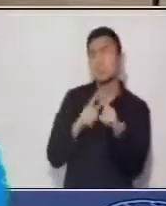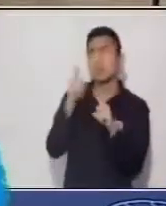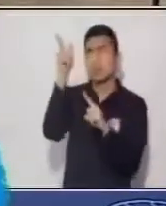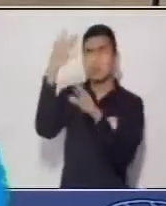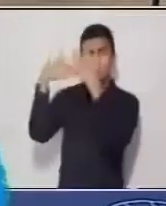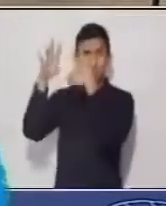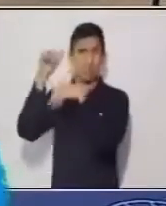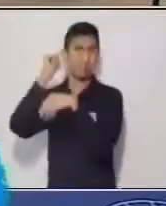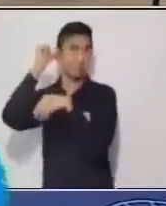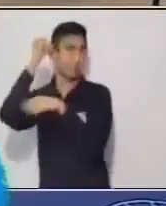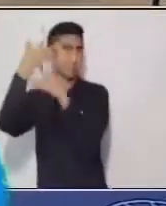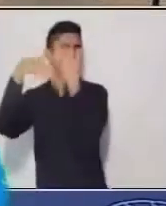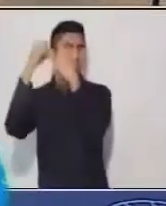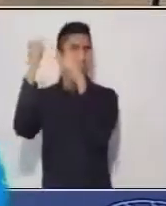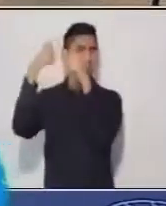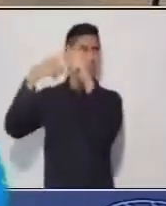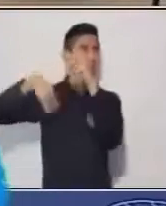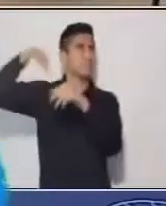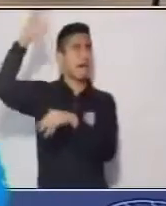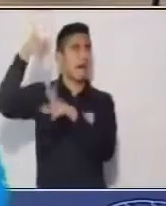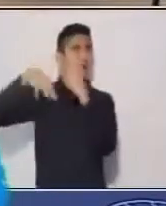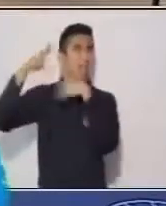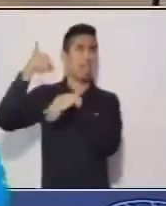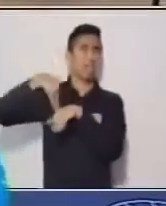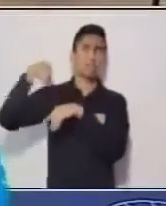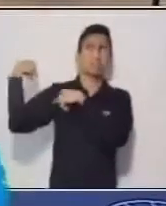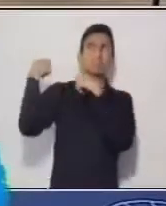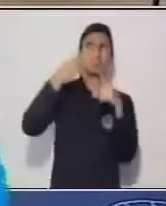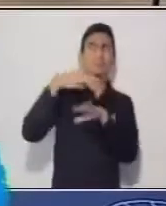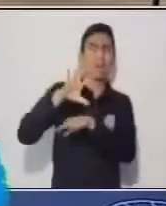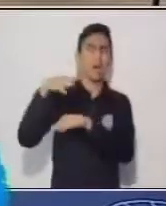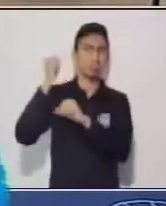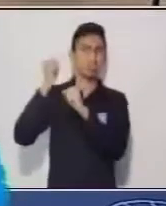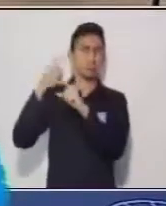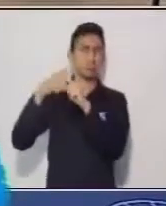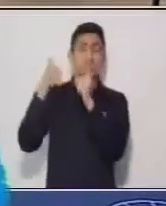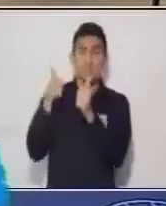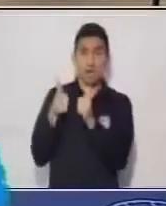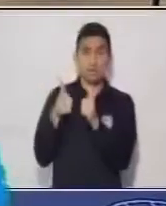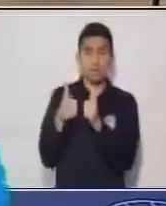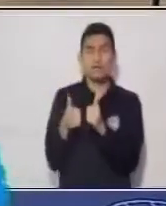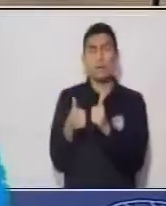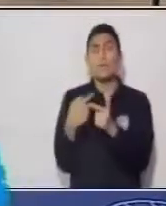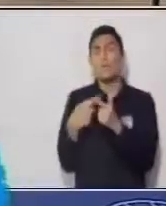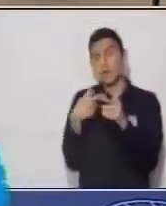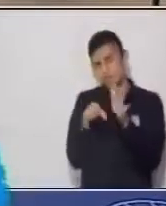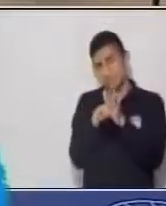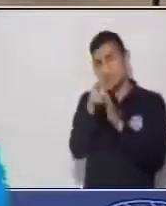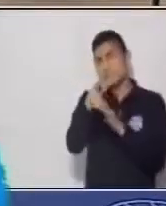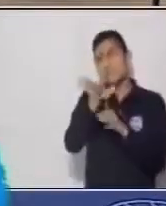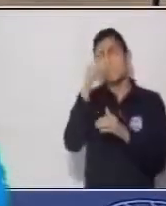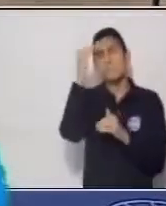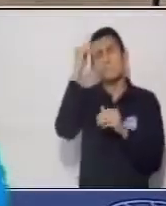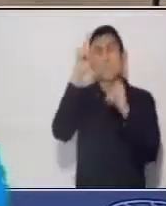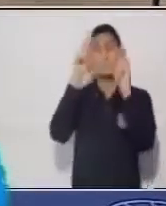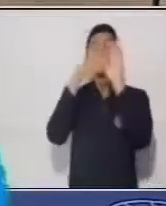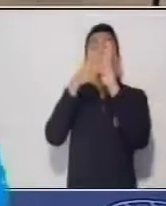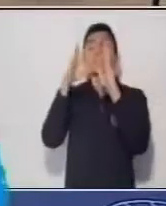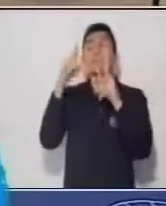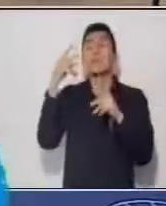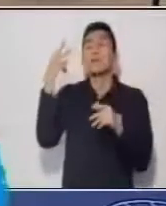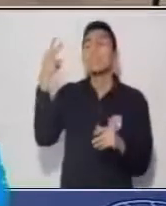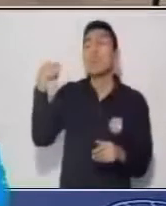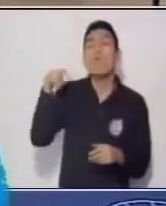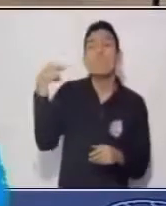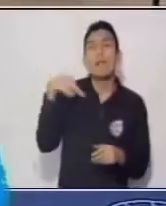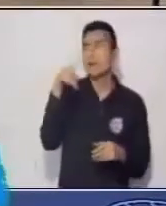decir? como te indico en los cuentos o novelas no te dicen o no escriben todo lo que hablan